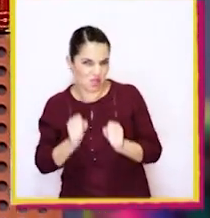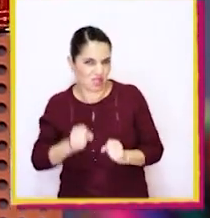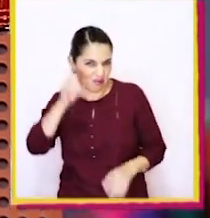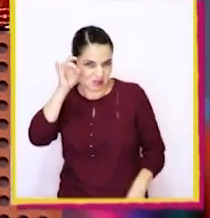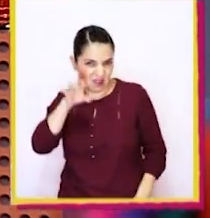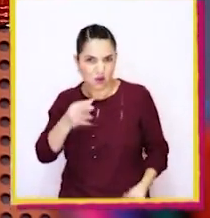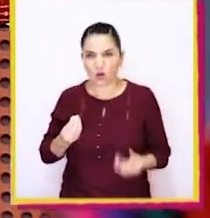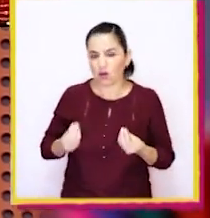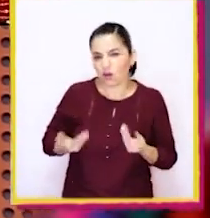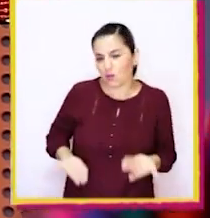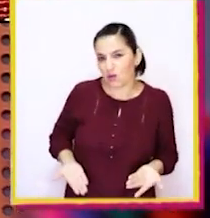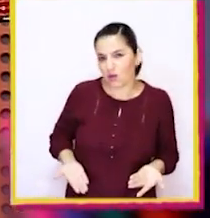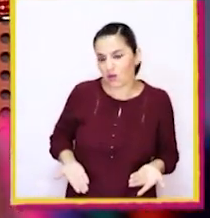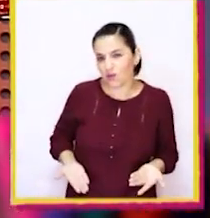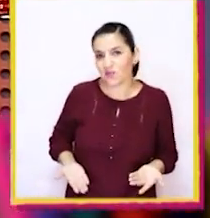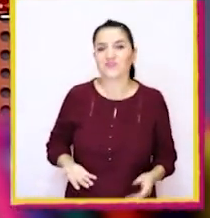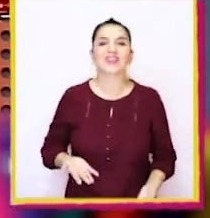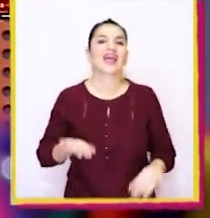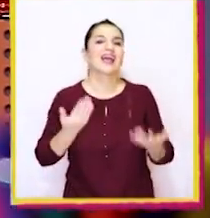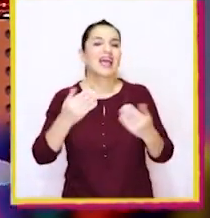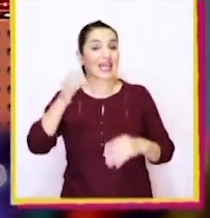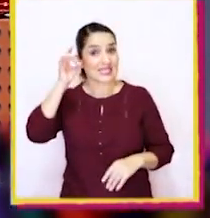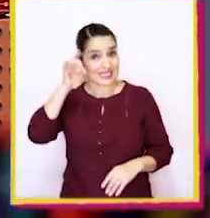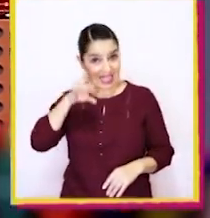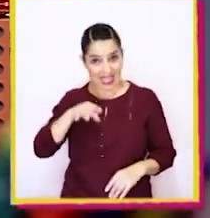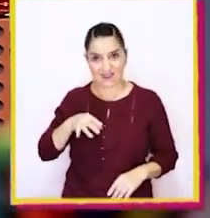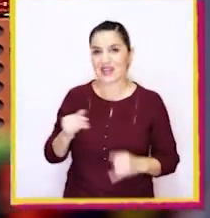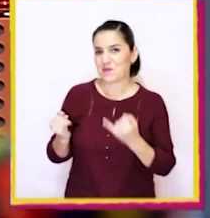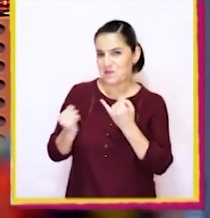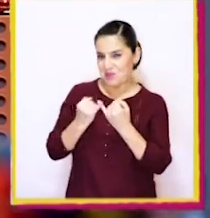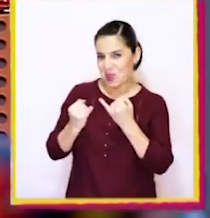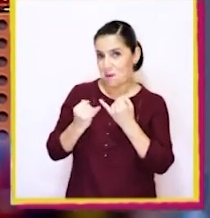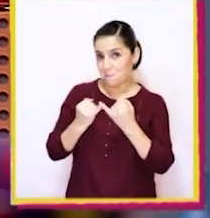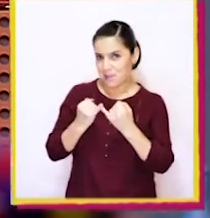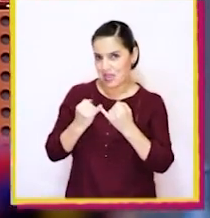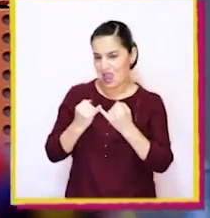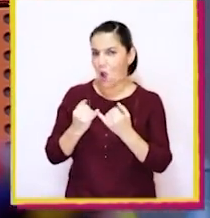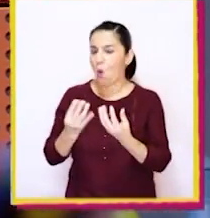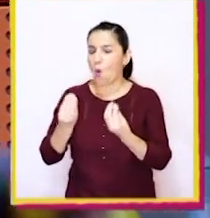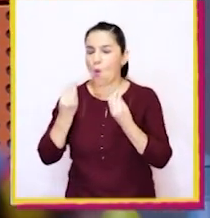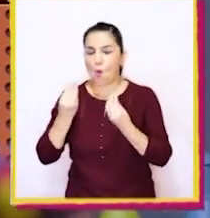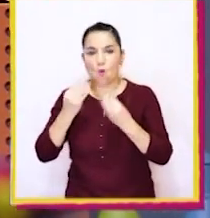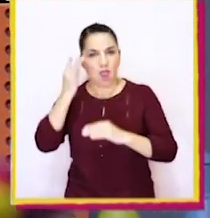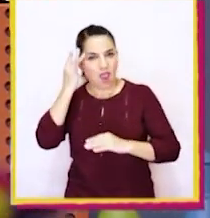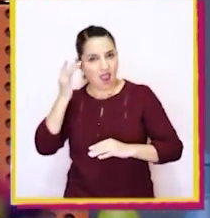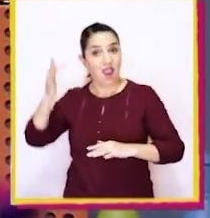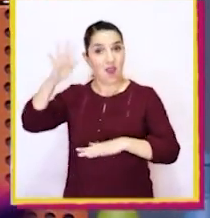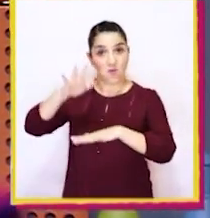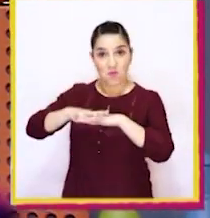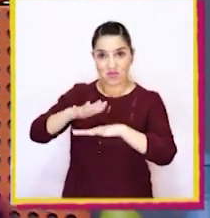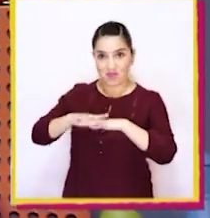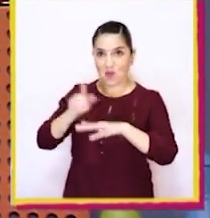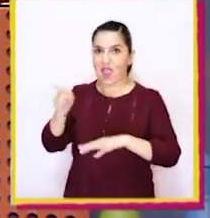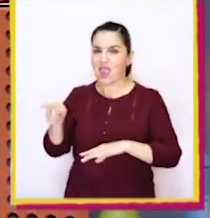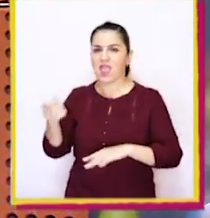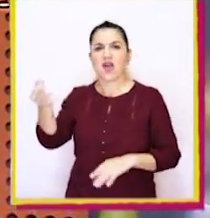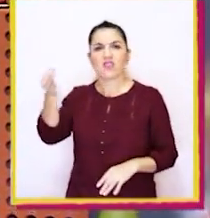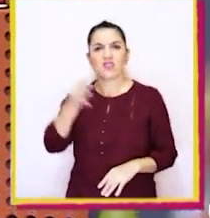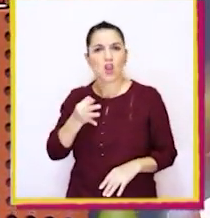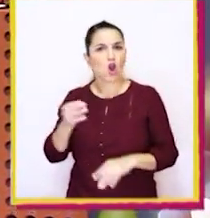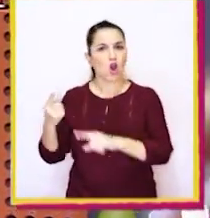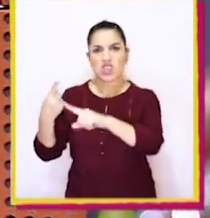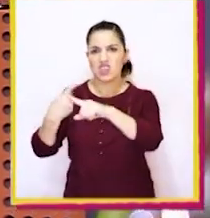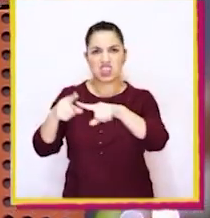averiguarlo? Mmm, ¿saben qué? Mi amiga Carolina, que es súper buena en matemáticas, me contó